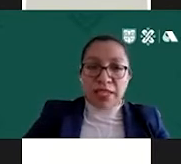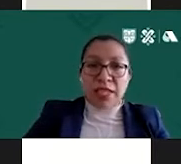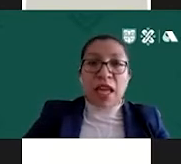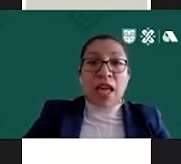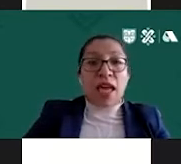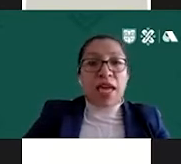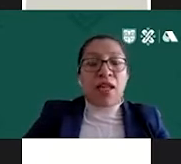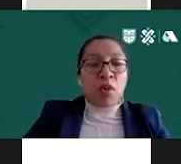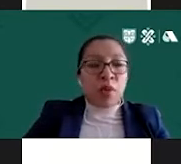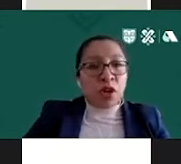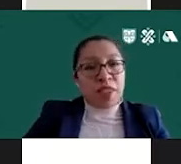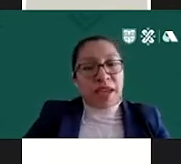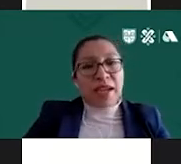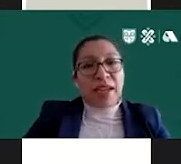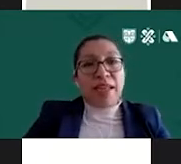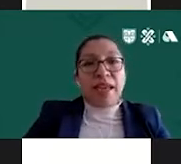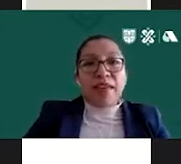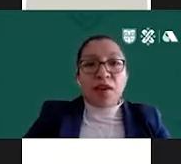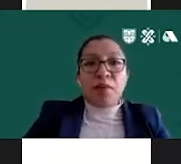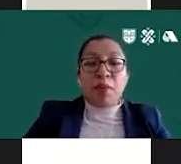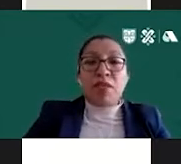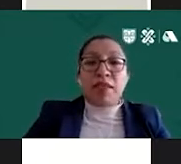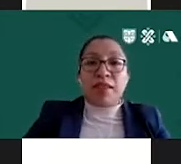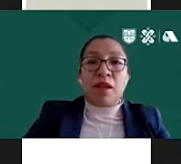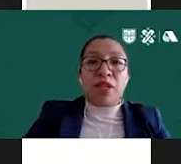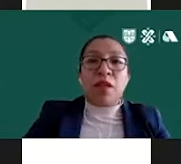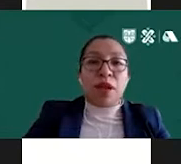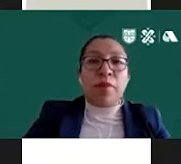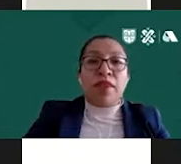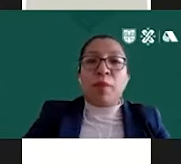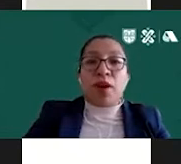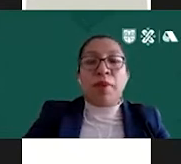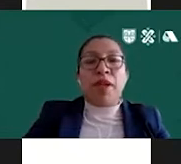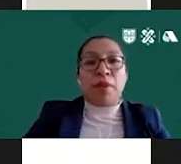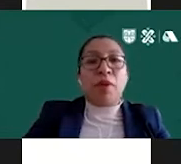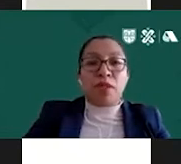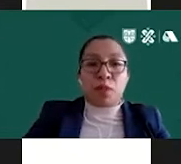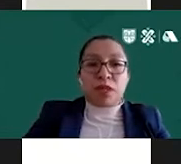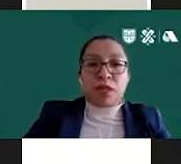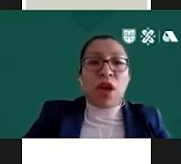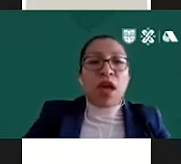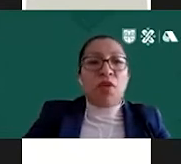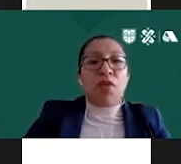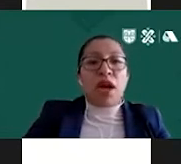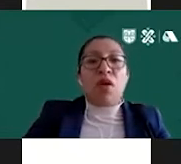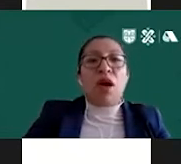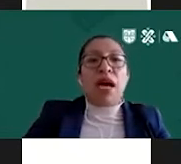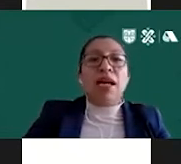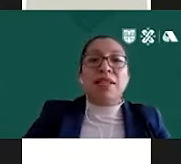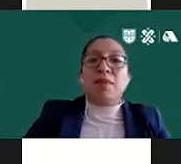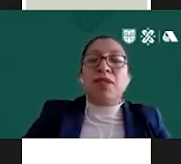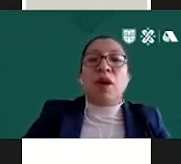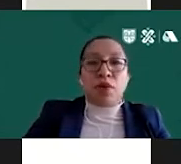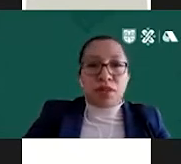asistenciales. No omito comentar que el día de hoy vamos a atender principalmente el programa de trabajo y presupuesto enfocado